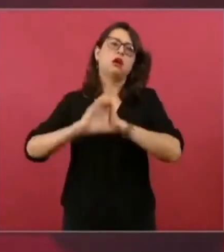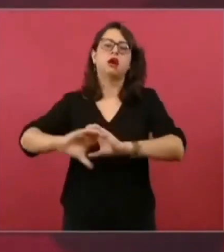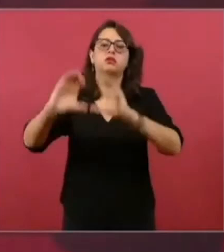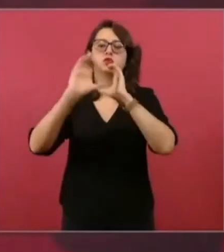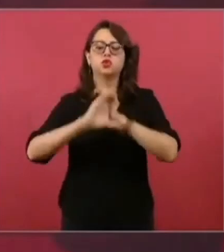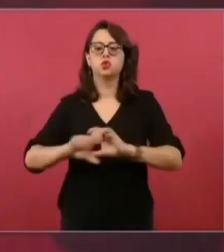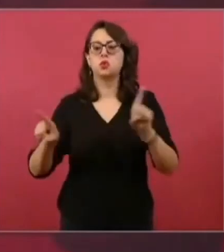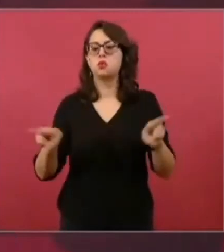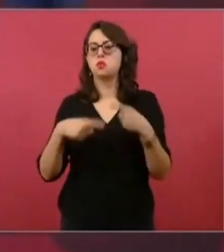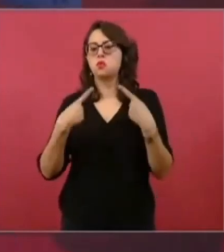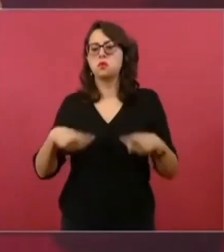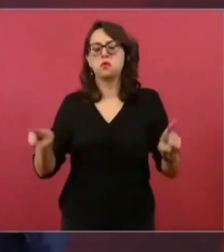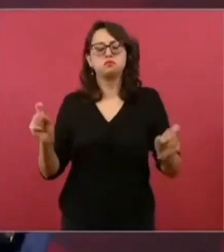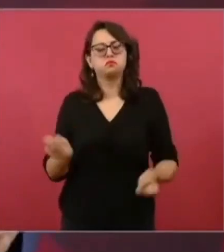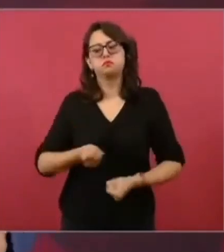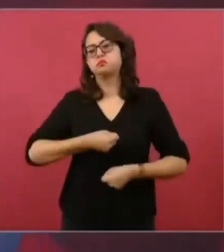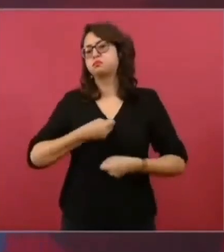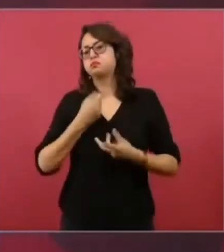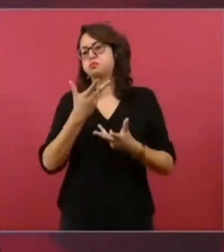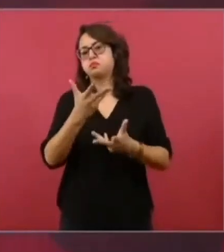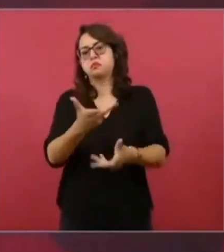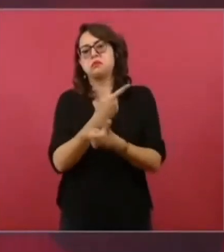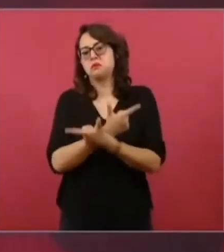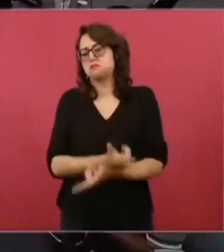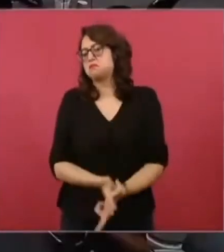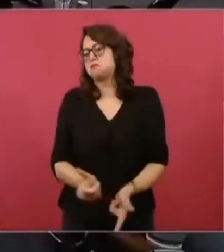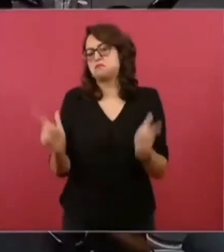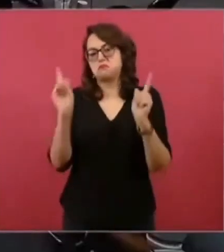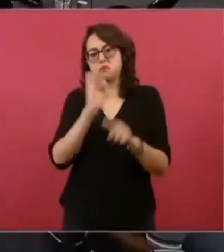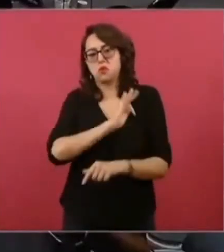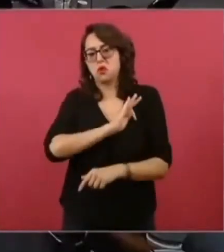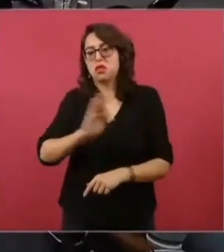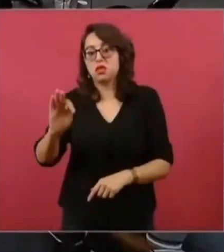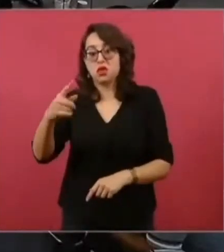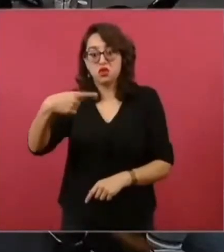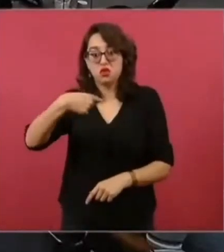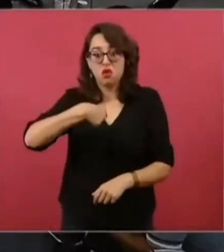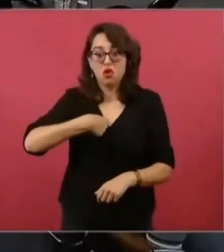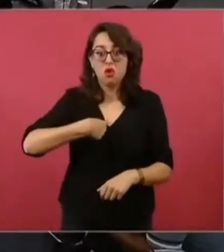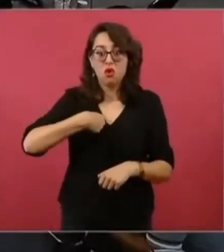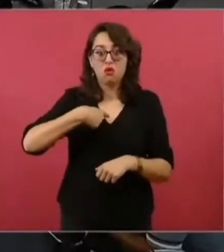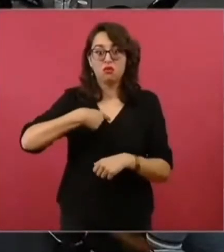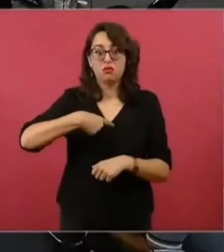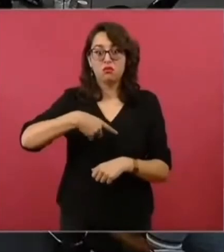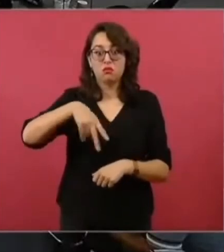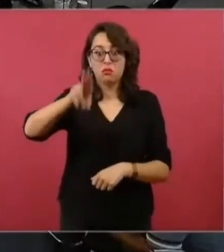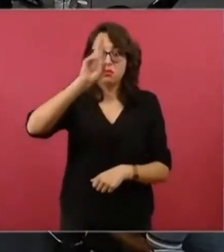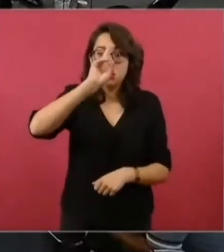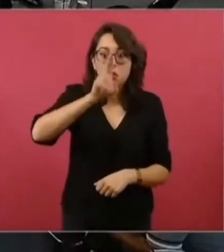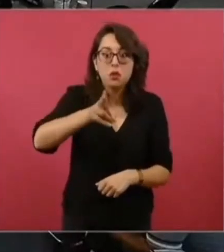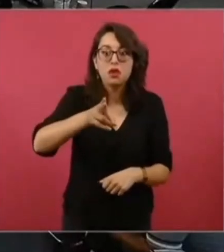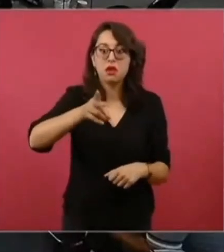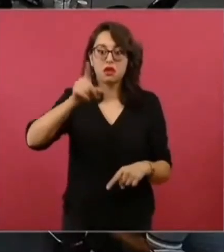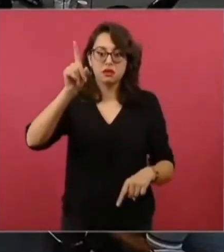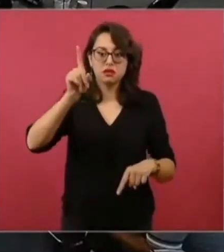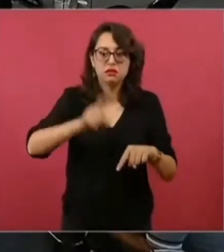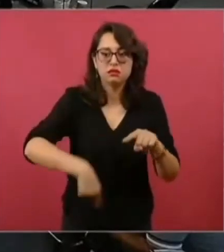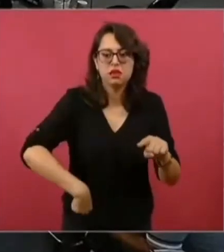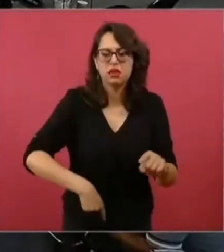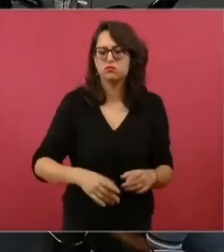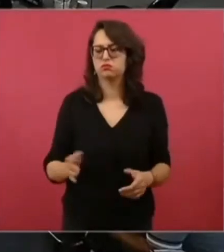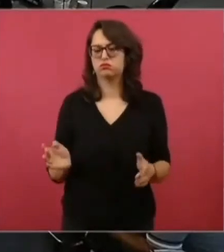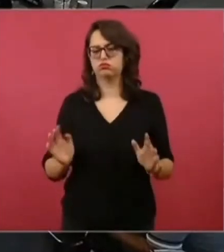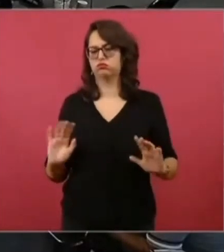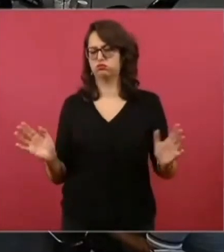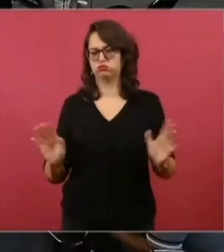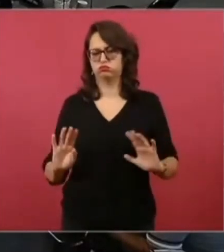Pueden cantar lo que quieran, pero no nos vamos a